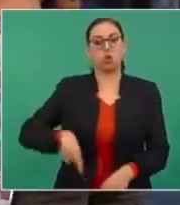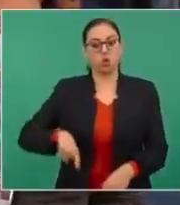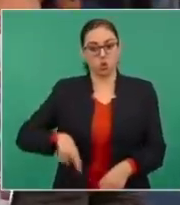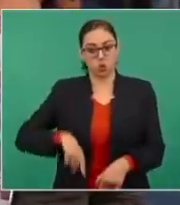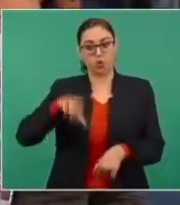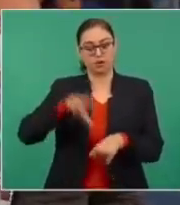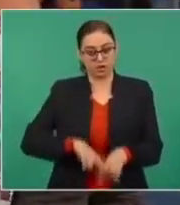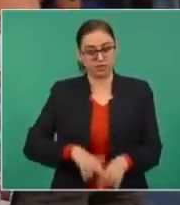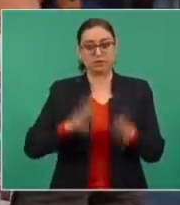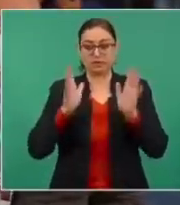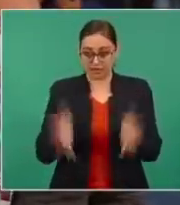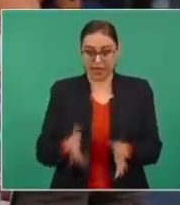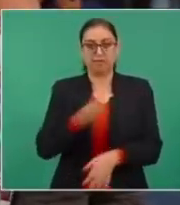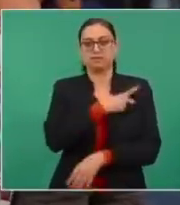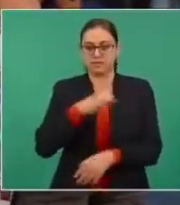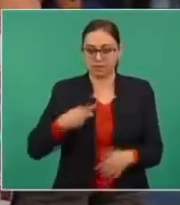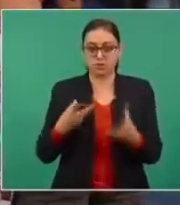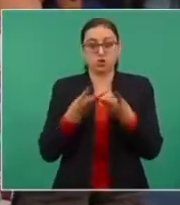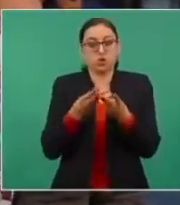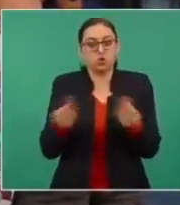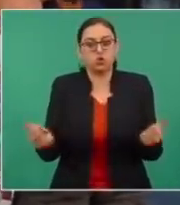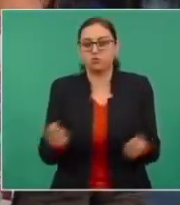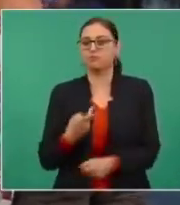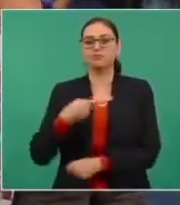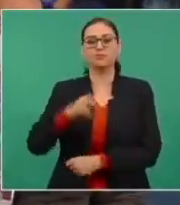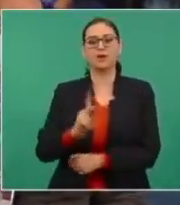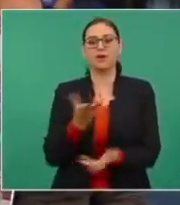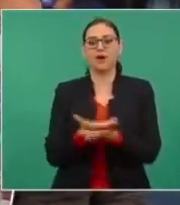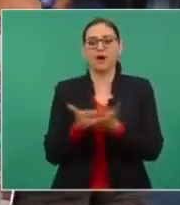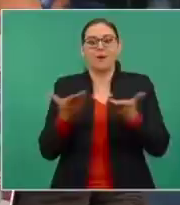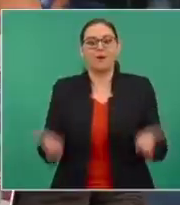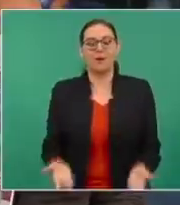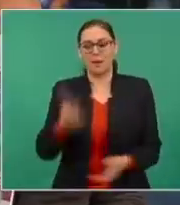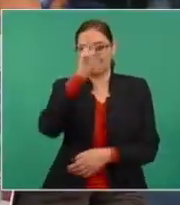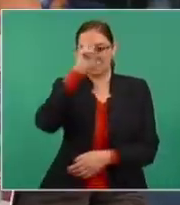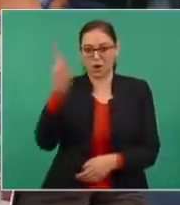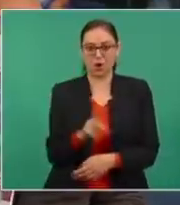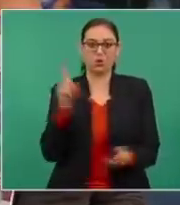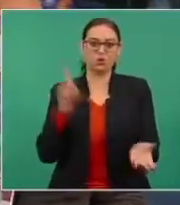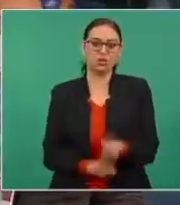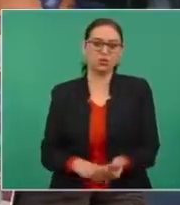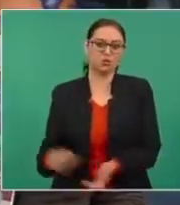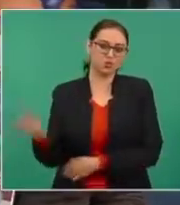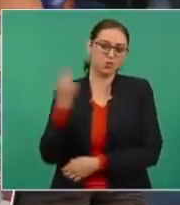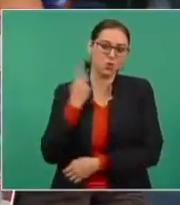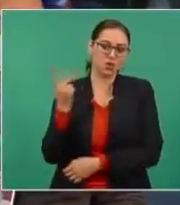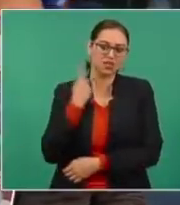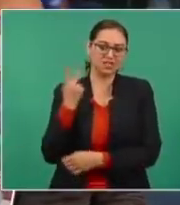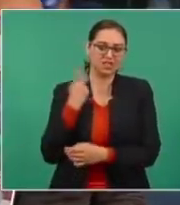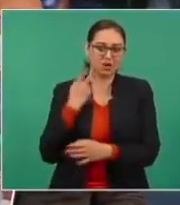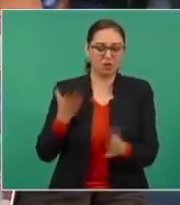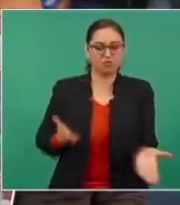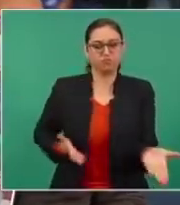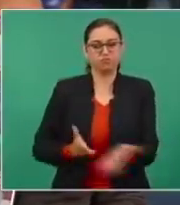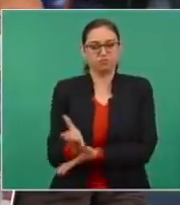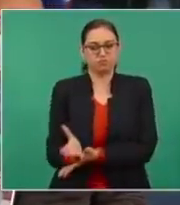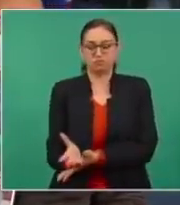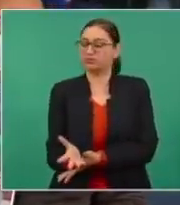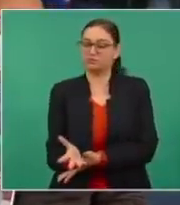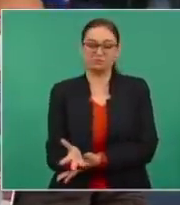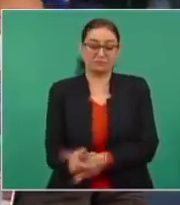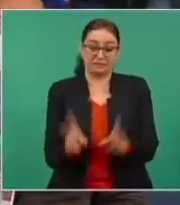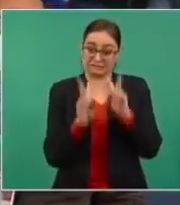resolver ese problema. Esto se convierte en un asunto político cuando es un asunto de derechos humanos,